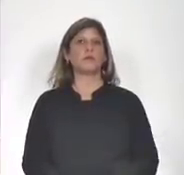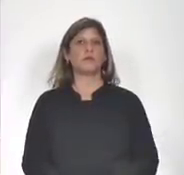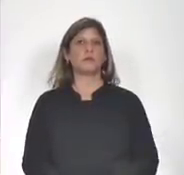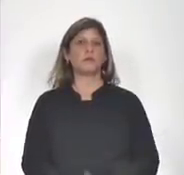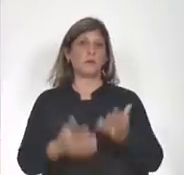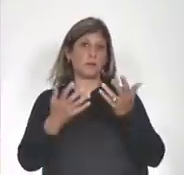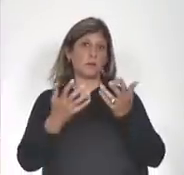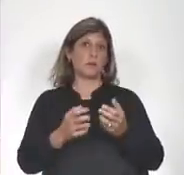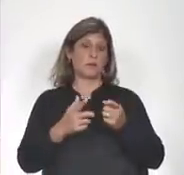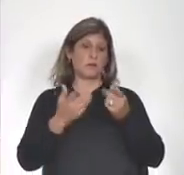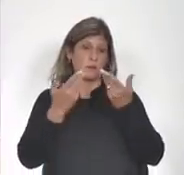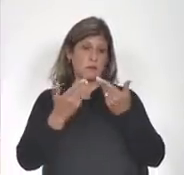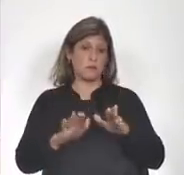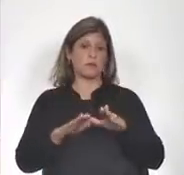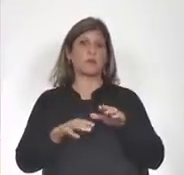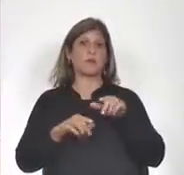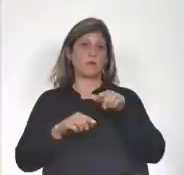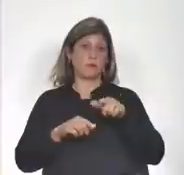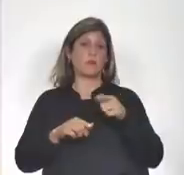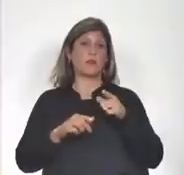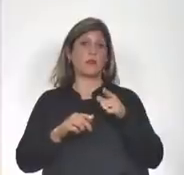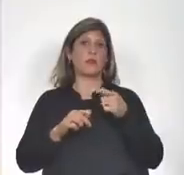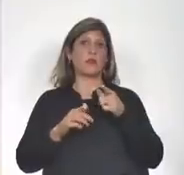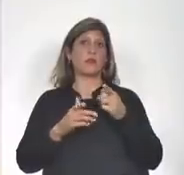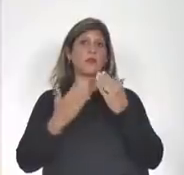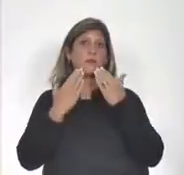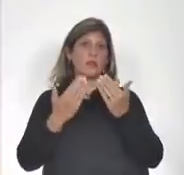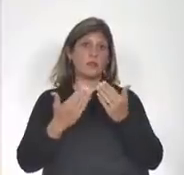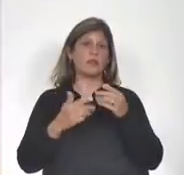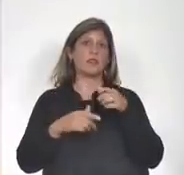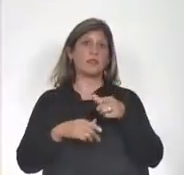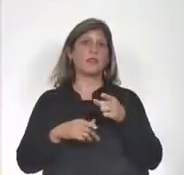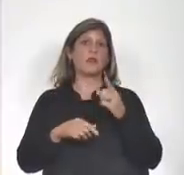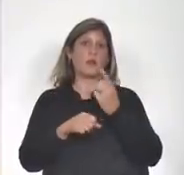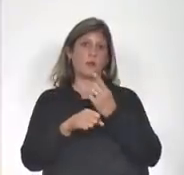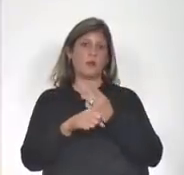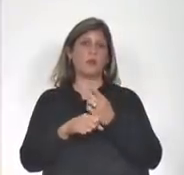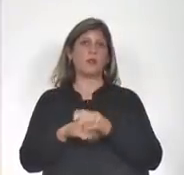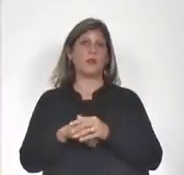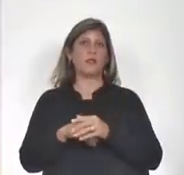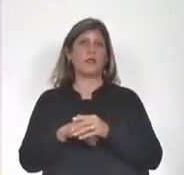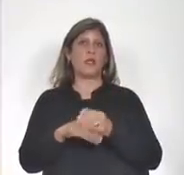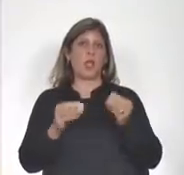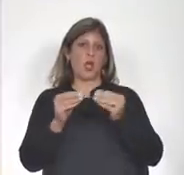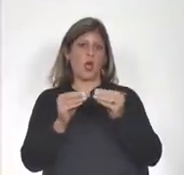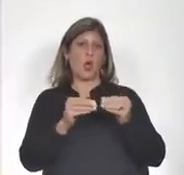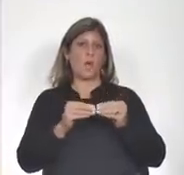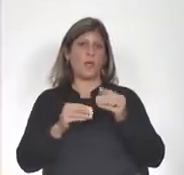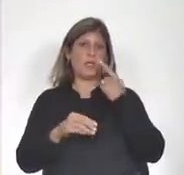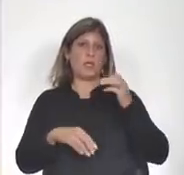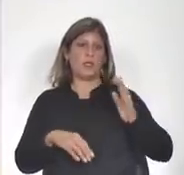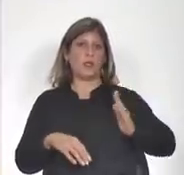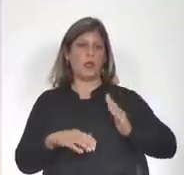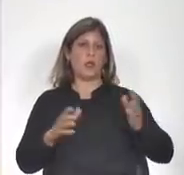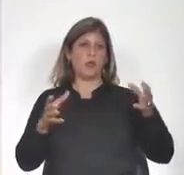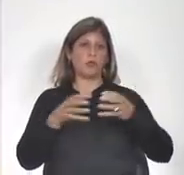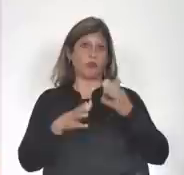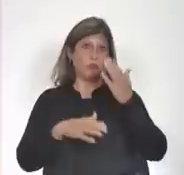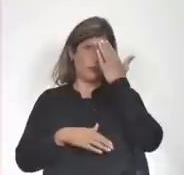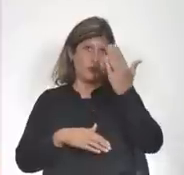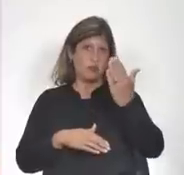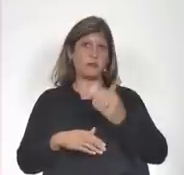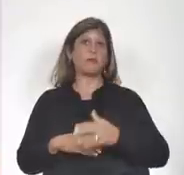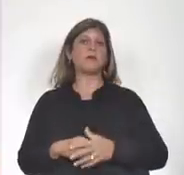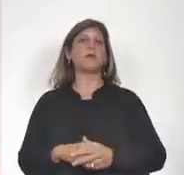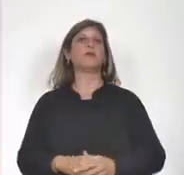Quiero comenzar esta intervención agradeciendo en primer lugar a los compañeros y las compañeras de la bancada del Frente Amplio,